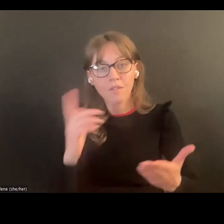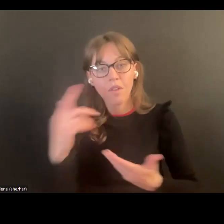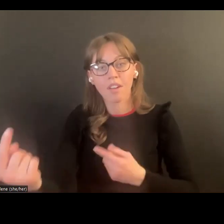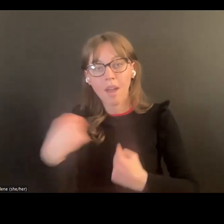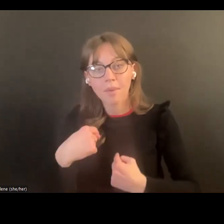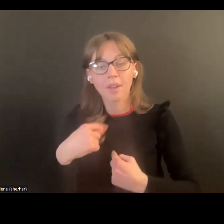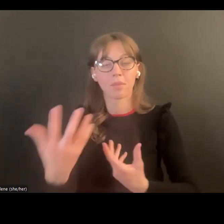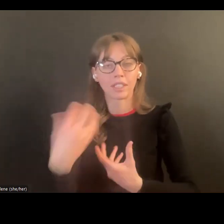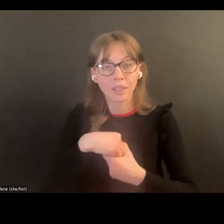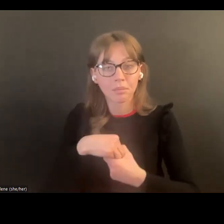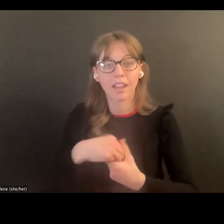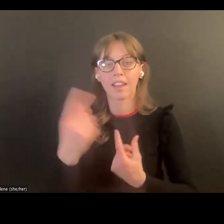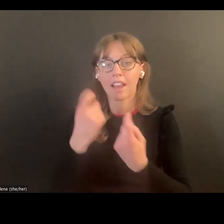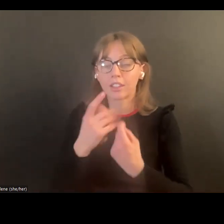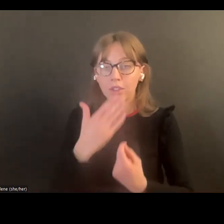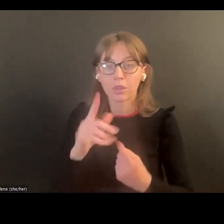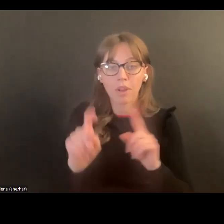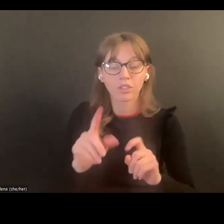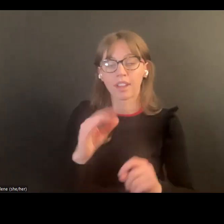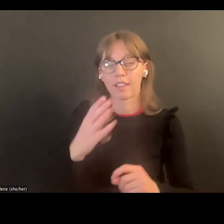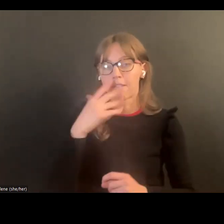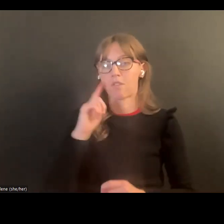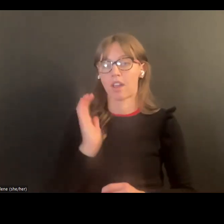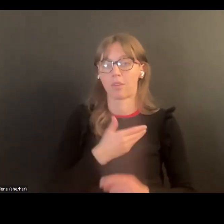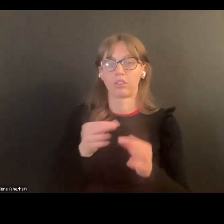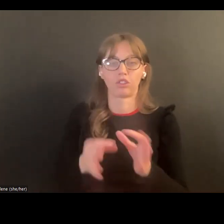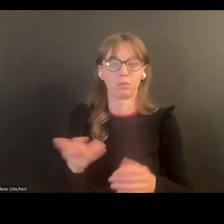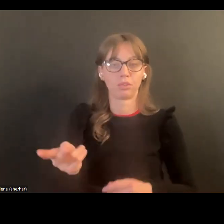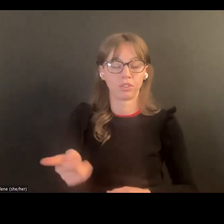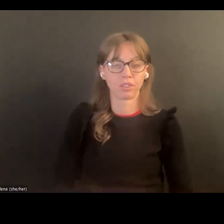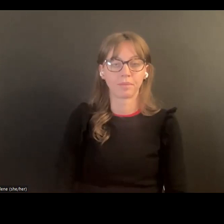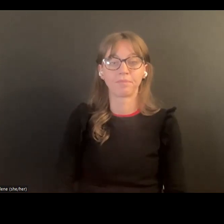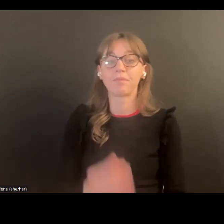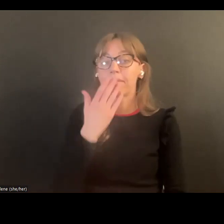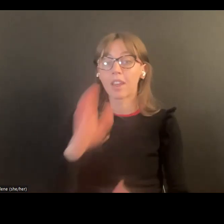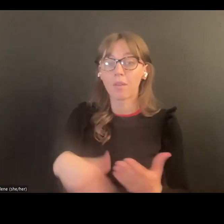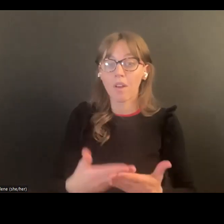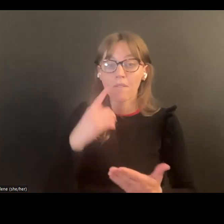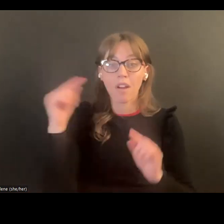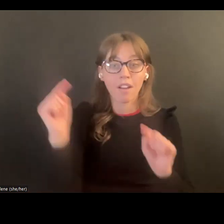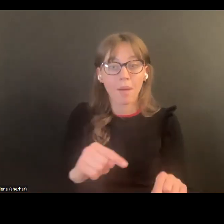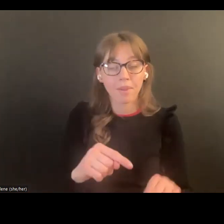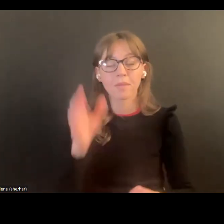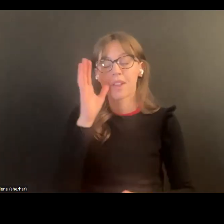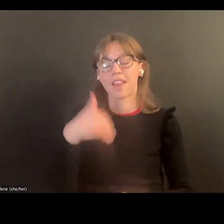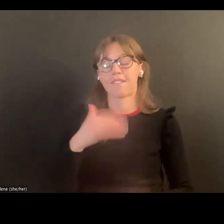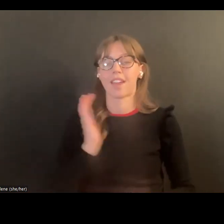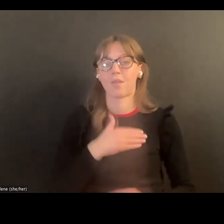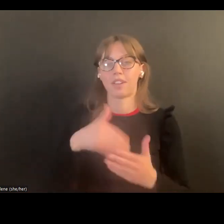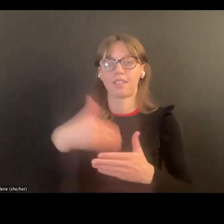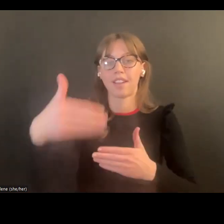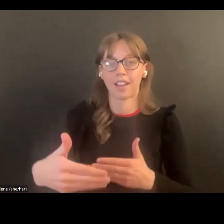agradecemos por su participación y agradecemos también los intérpretes también gracias a todos por estar aquí